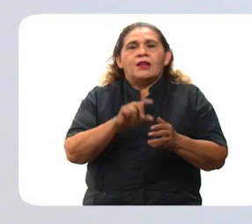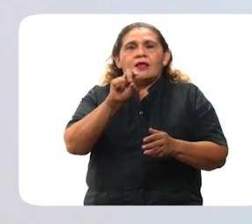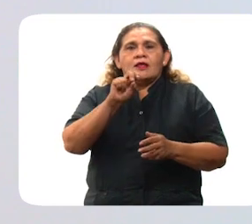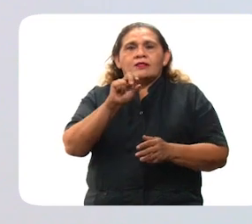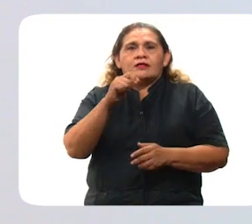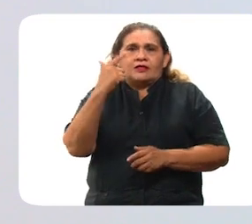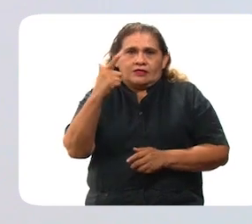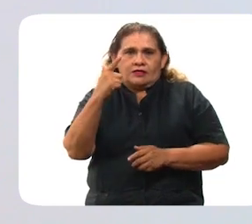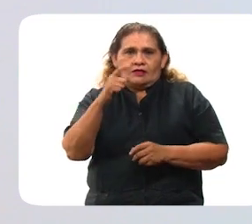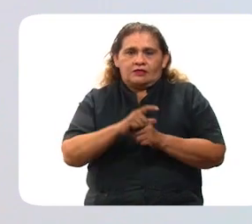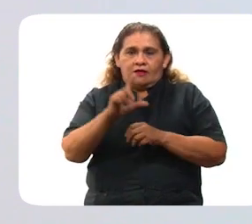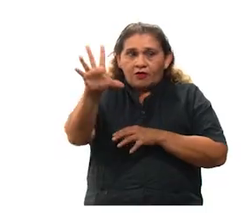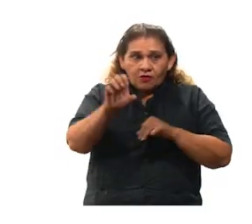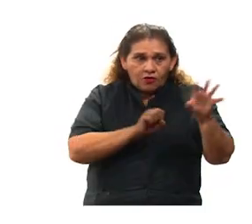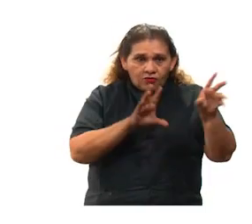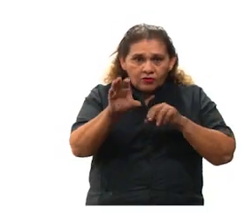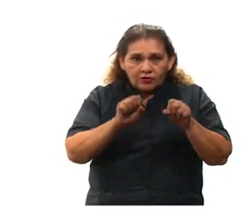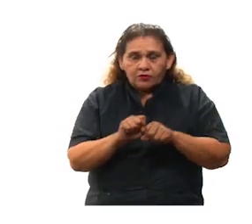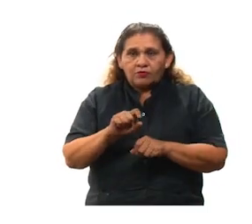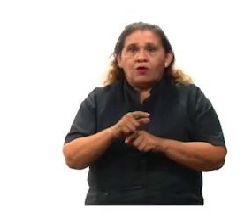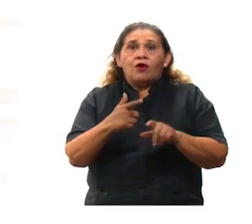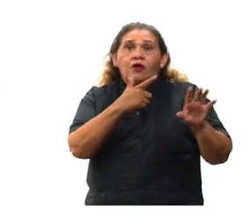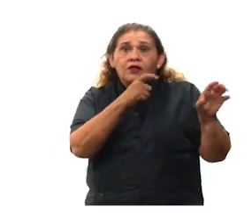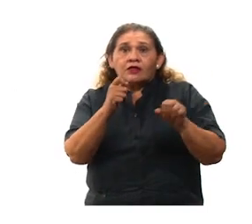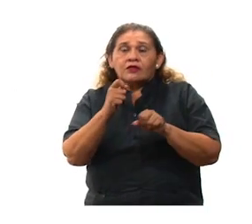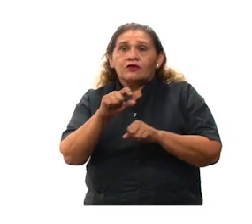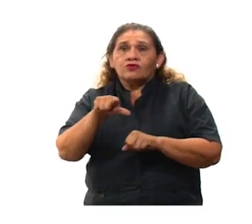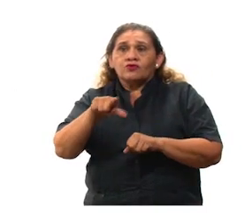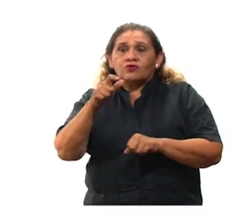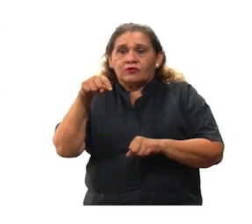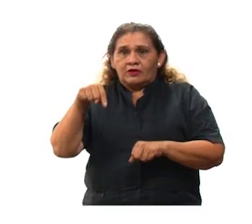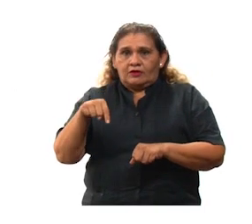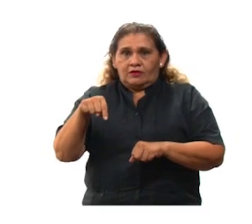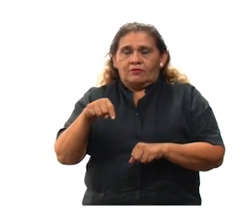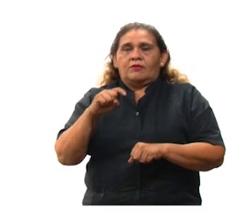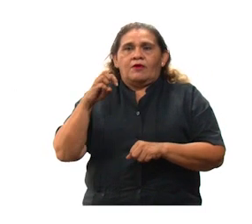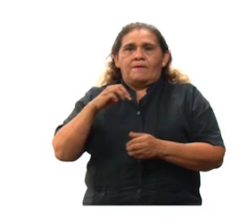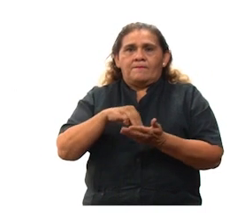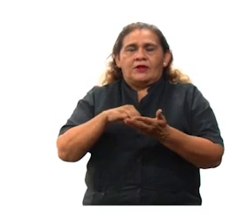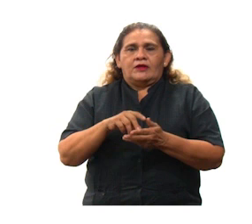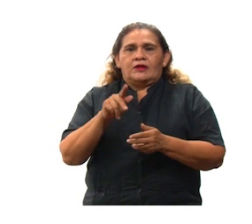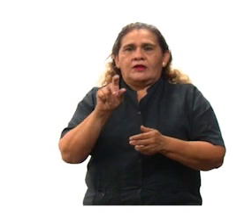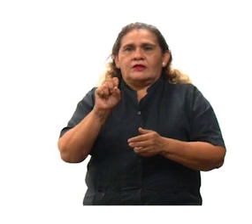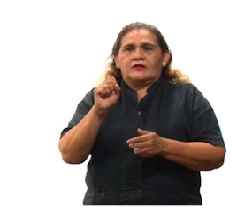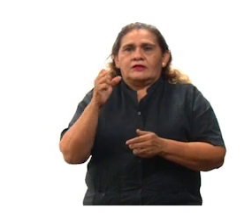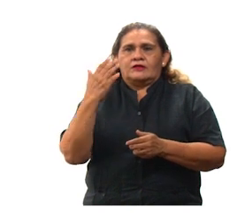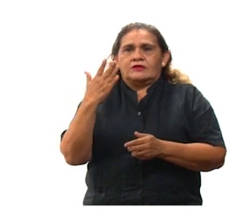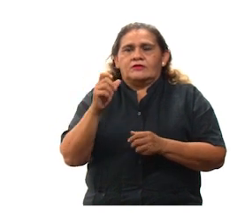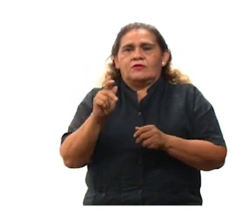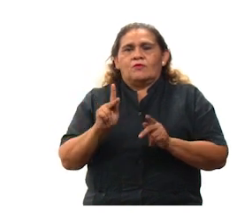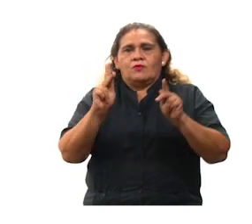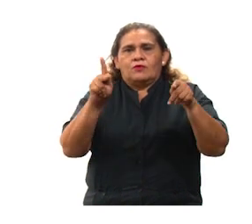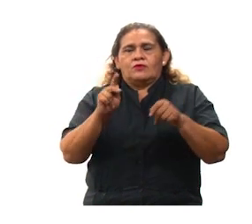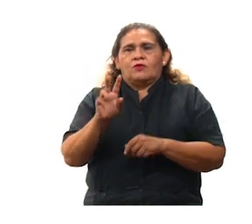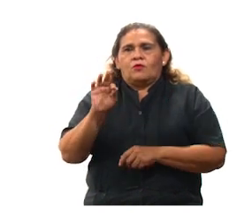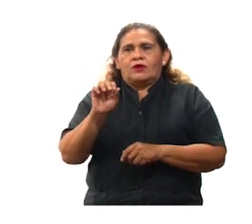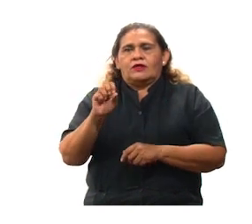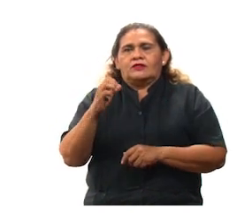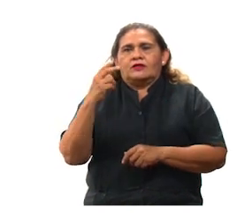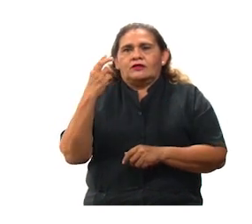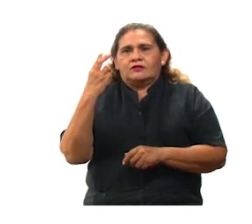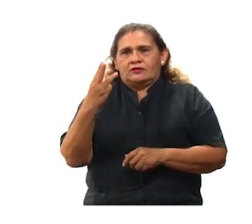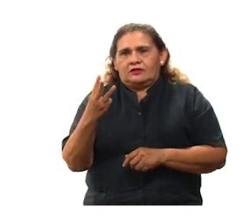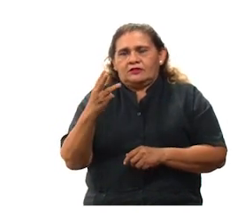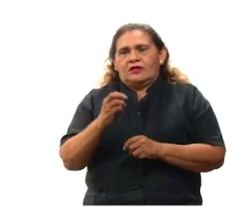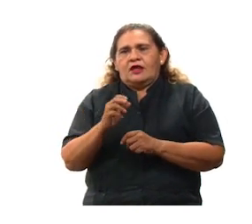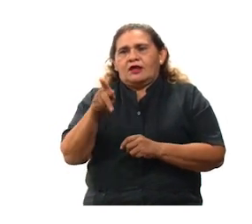nuevos contagios de coronavirus. 702 en Mérida, 65 en Progreso, 43 en Canasim, 32